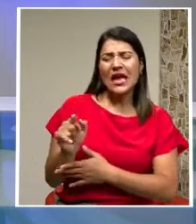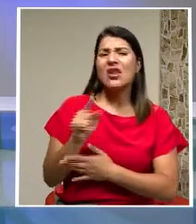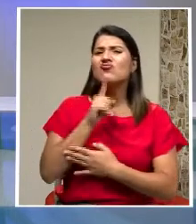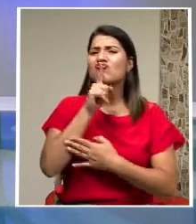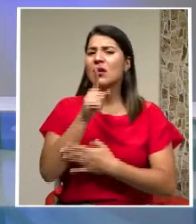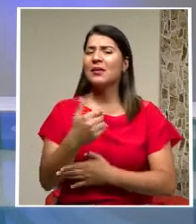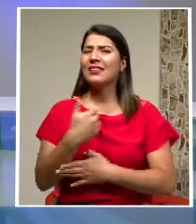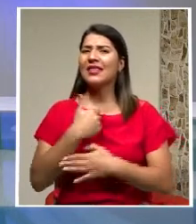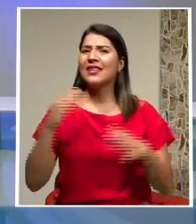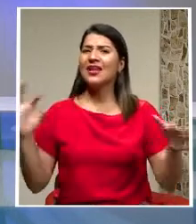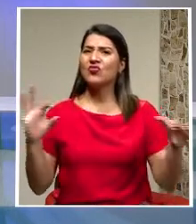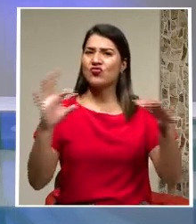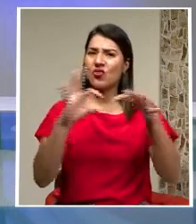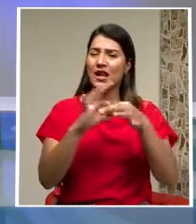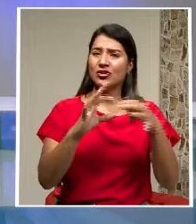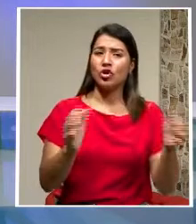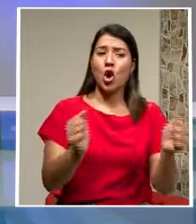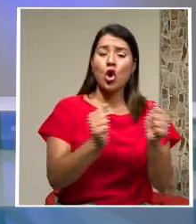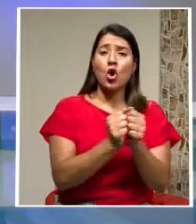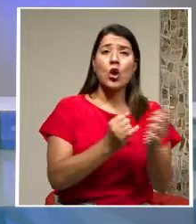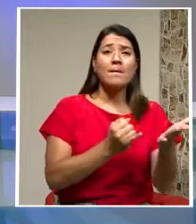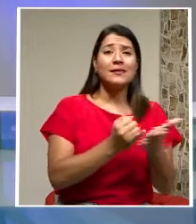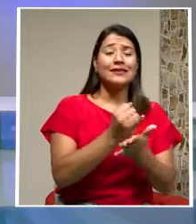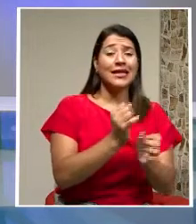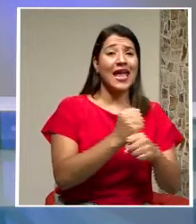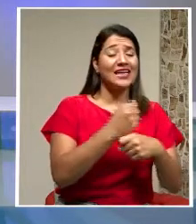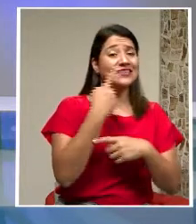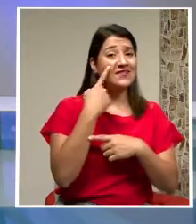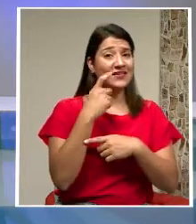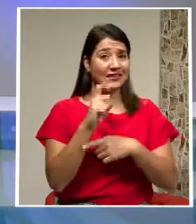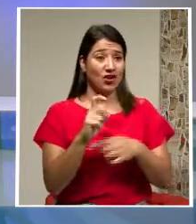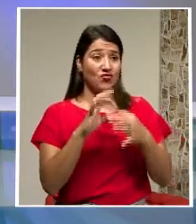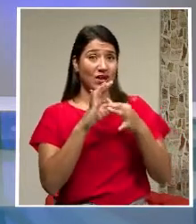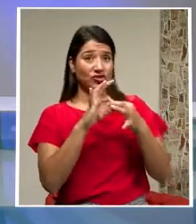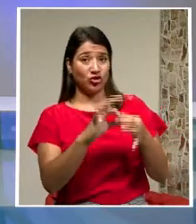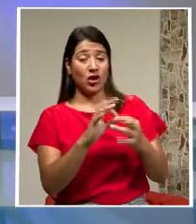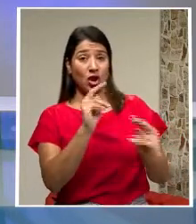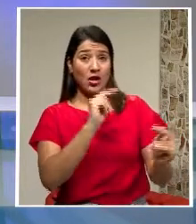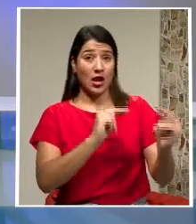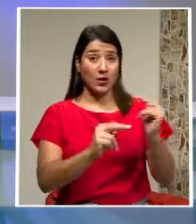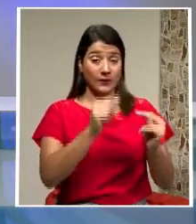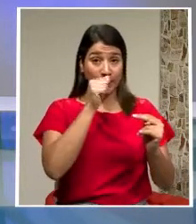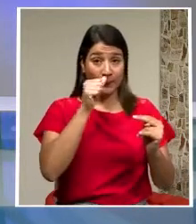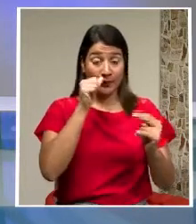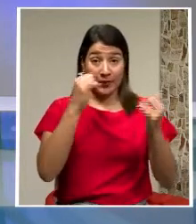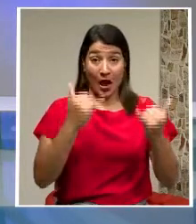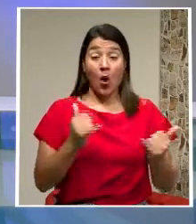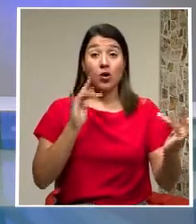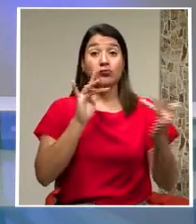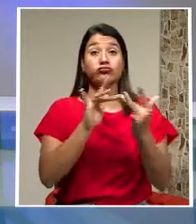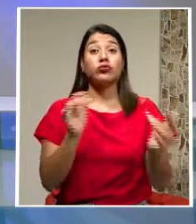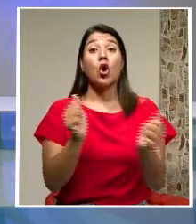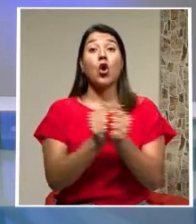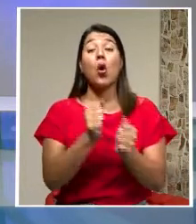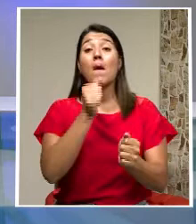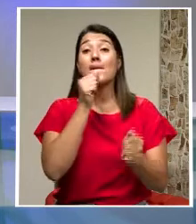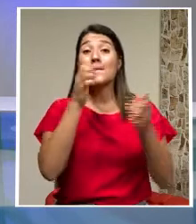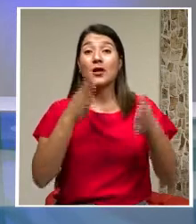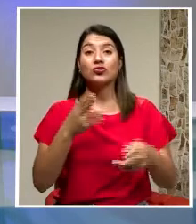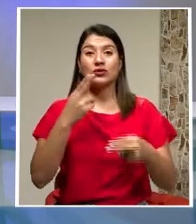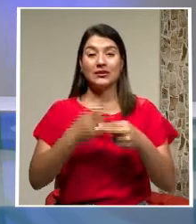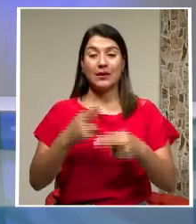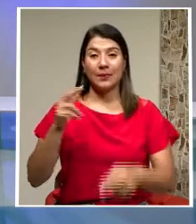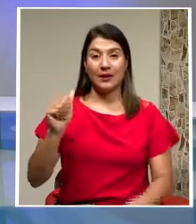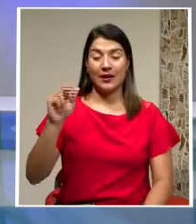los hechos que investiga la Fiscalía Adjunta contra el narcotráfico. Vamos ahora a un pase en vivo con el periodista Andrés